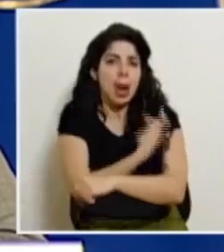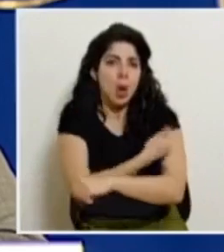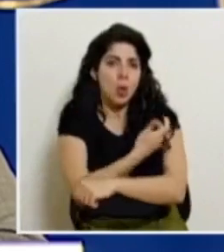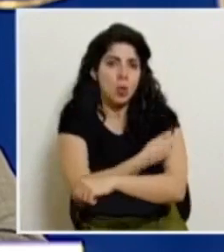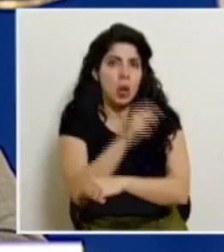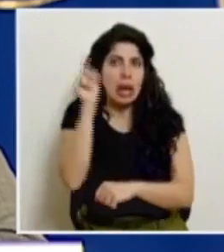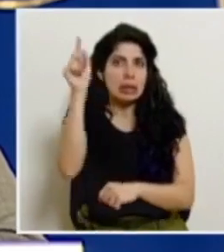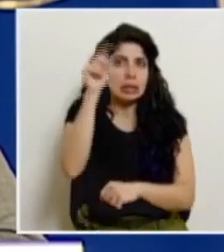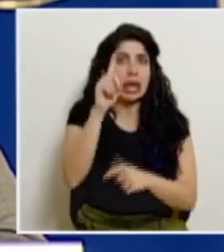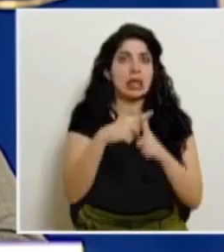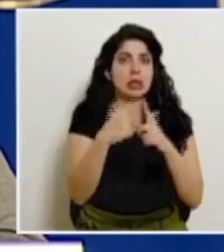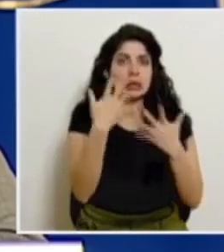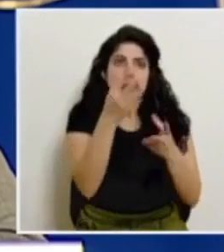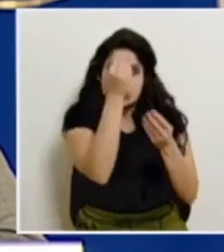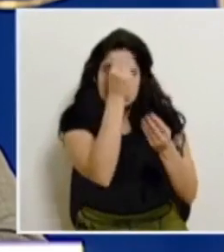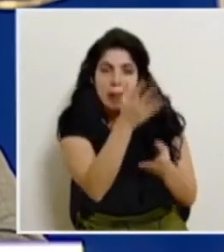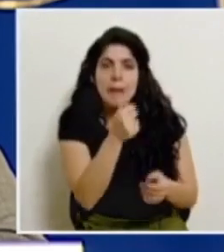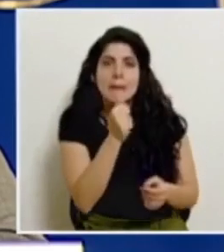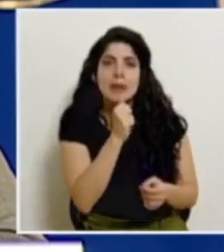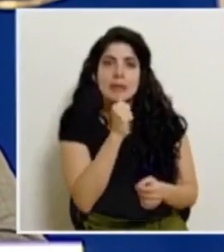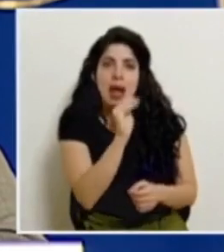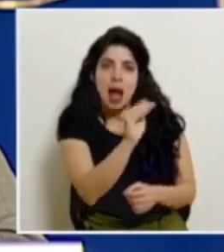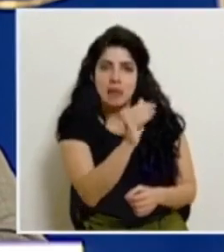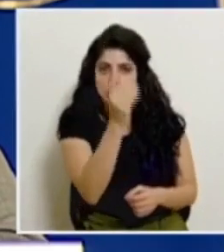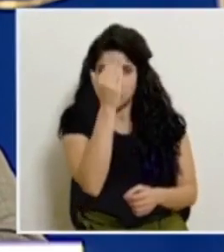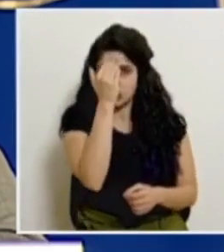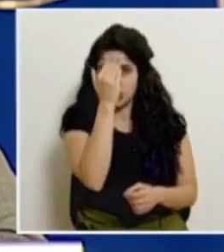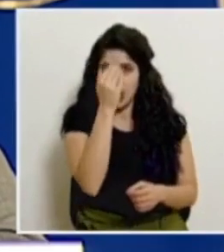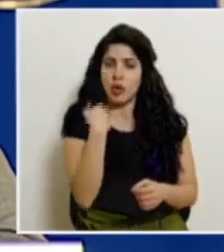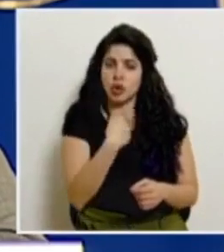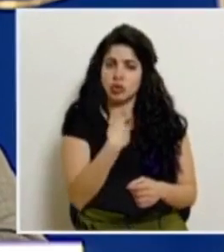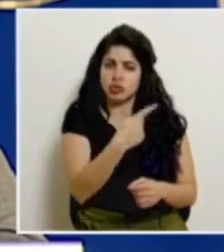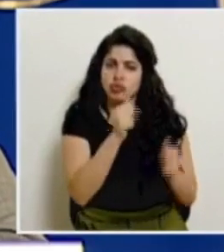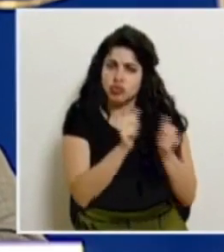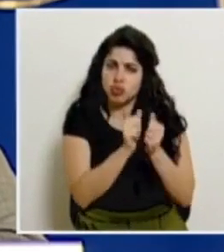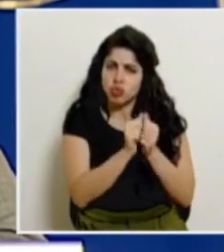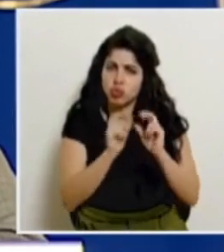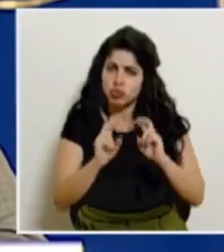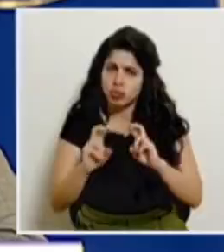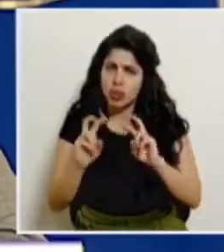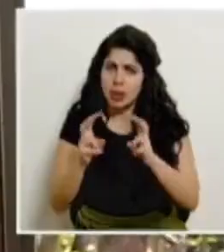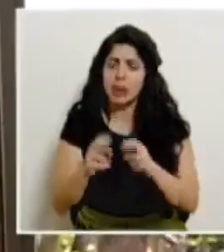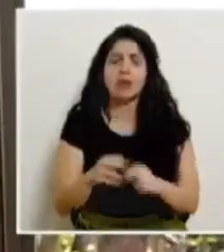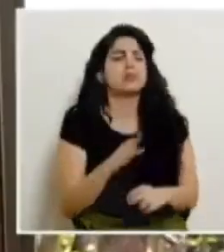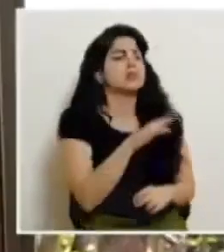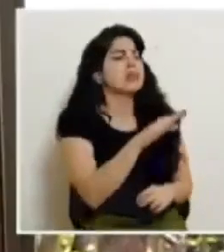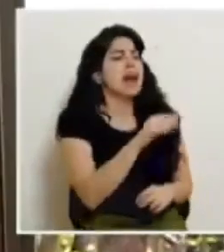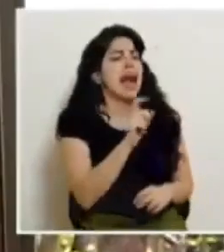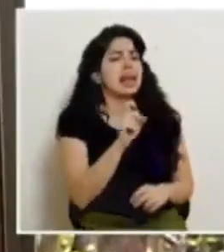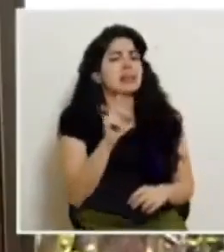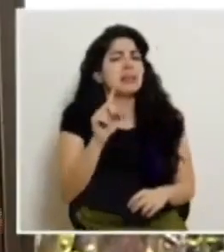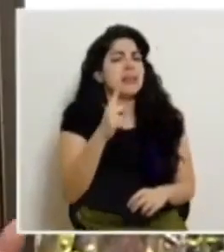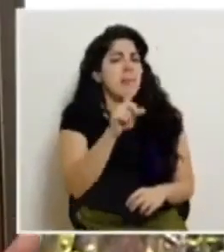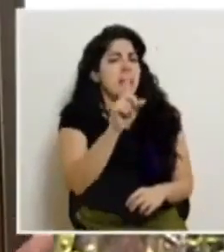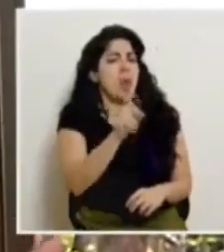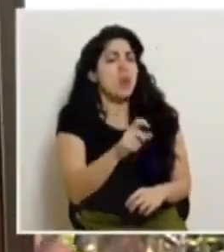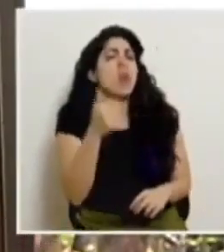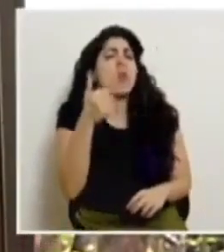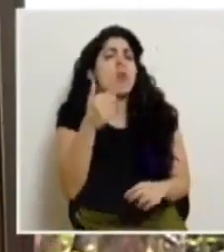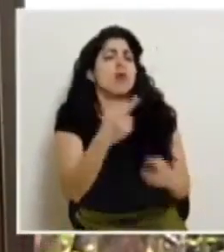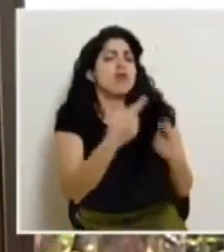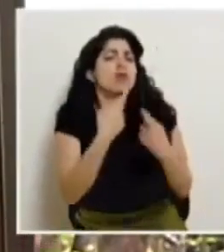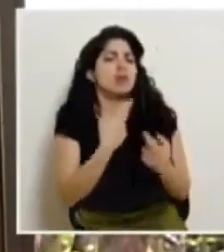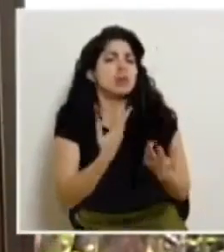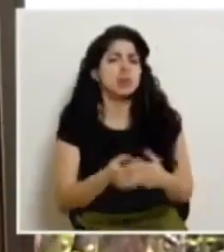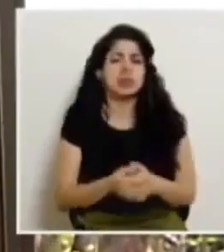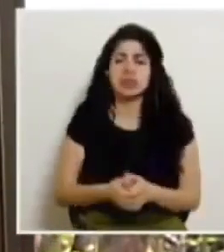conocimiento del sector privado vamos mano a mano con ellos siempre viendo estos temas don Alex con relación a la primera pregunta ¿cuándo podríamos tener una respuesta?